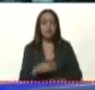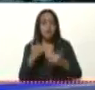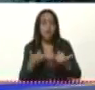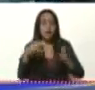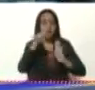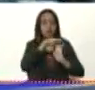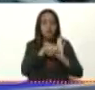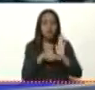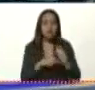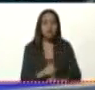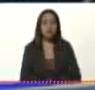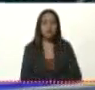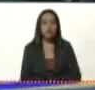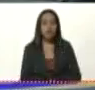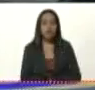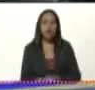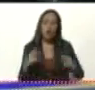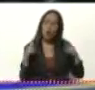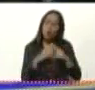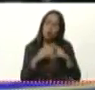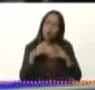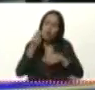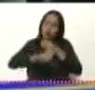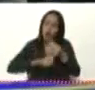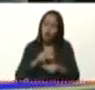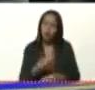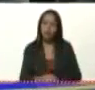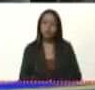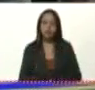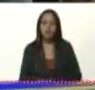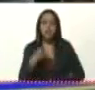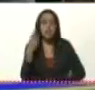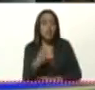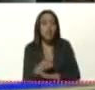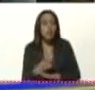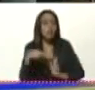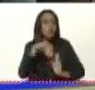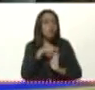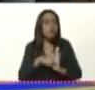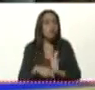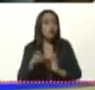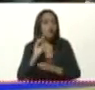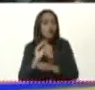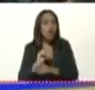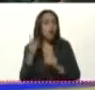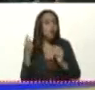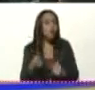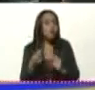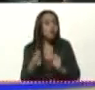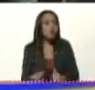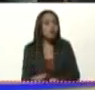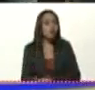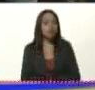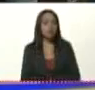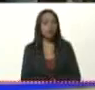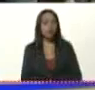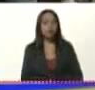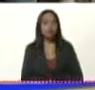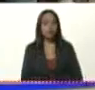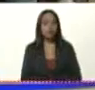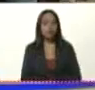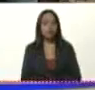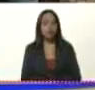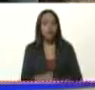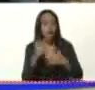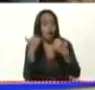preventivas se conocen. Y tenemos que tomar medidas preventivas al máximo. Y en este